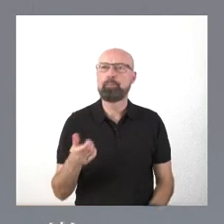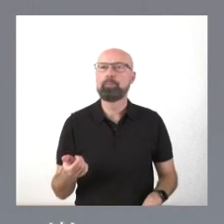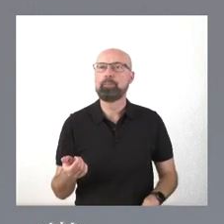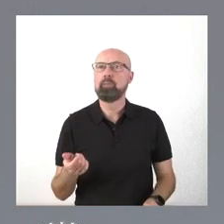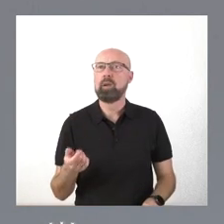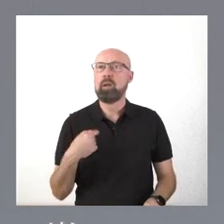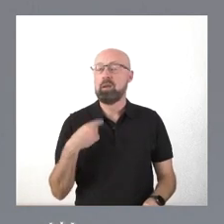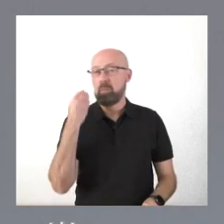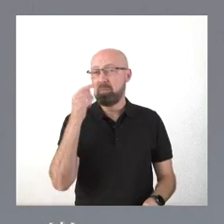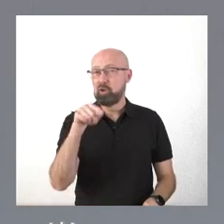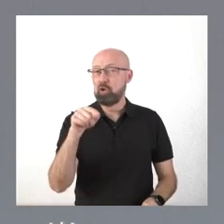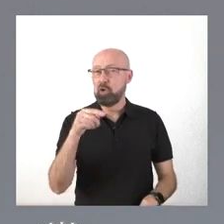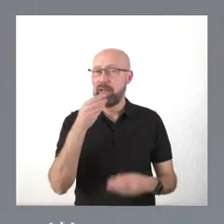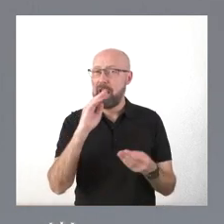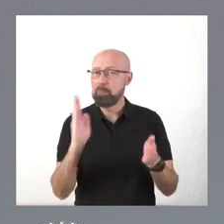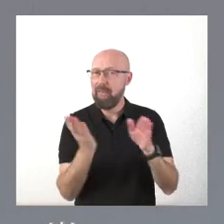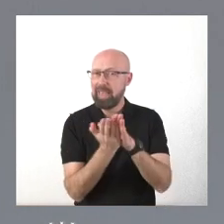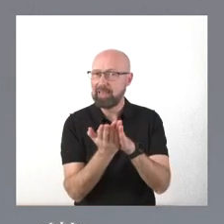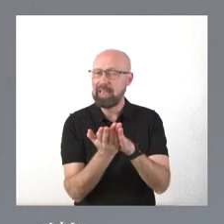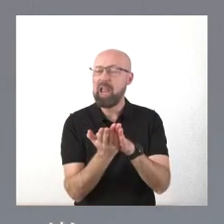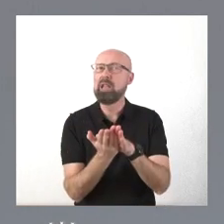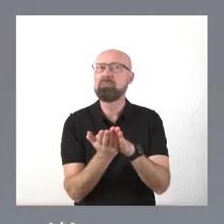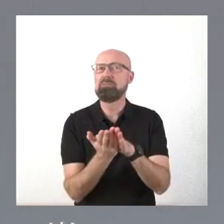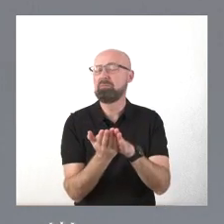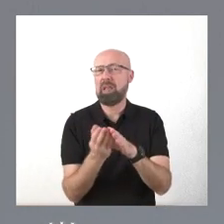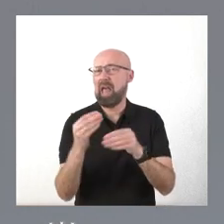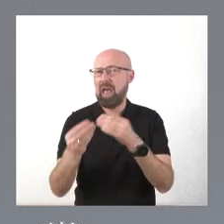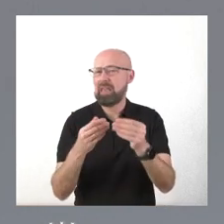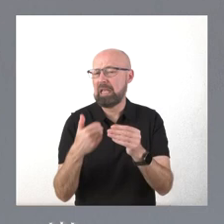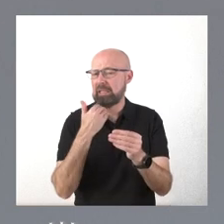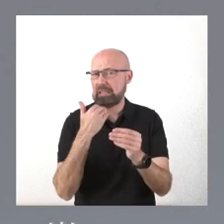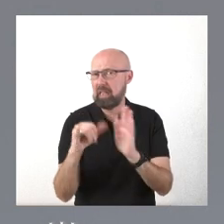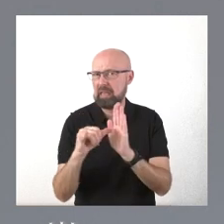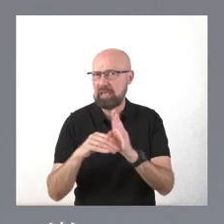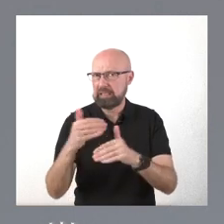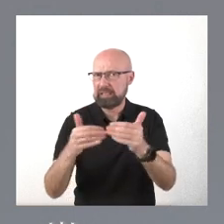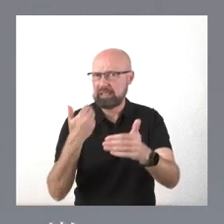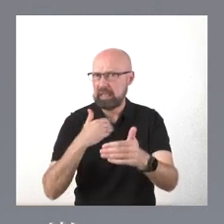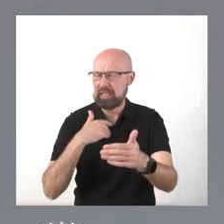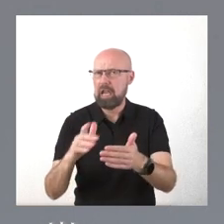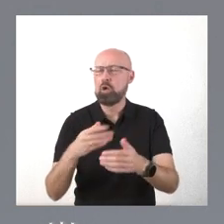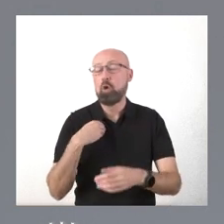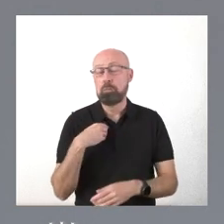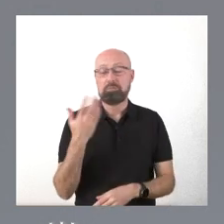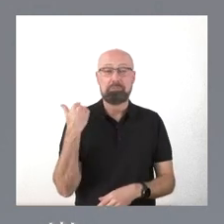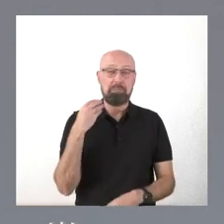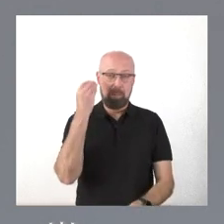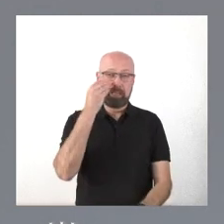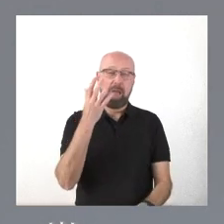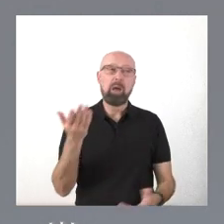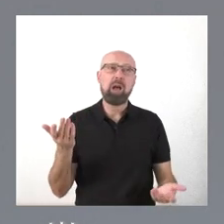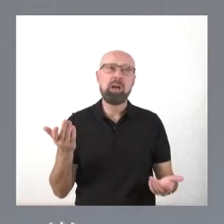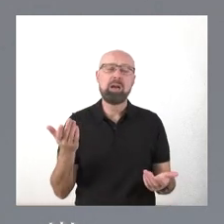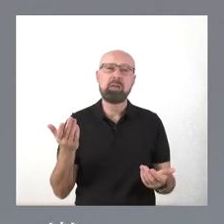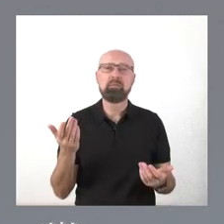expediente lo vamos a incoar, lo vamos a incoar enseguida. Yo incluso pensé en algún momento que